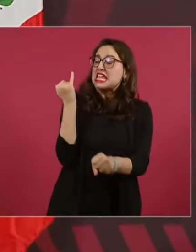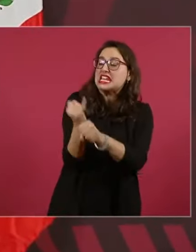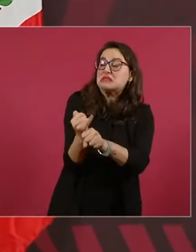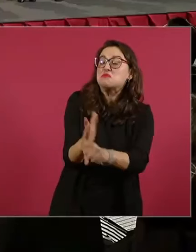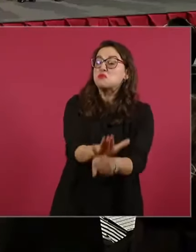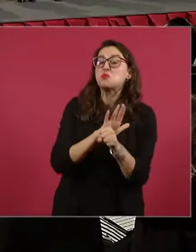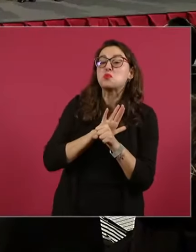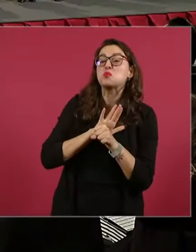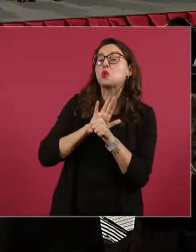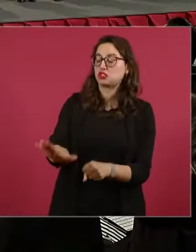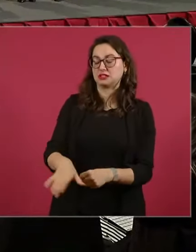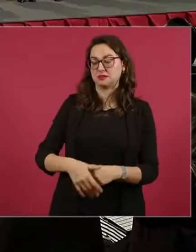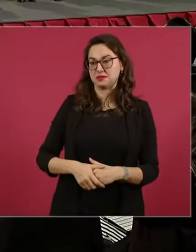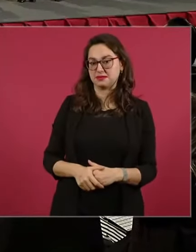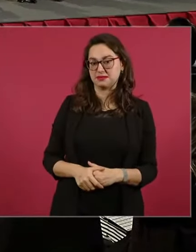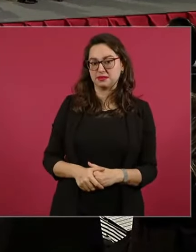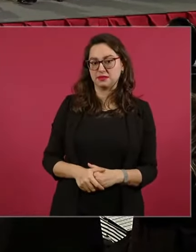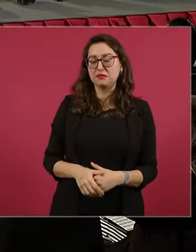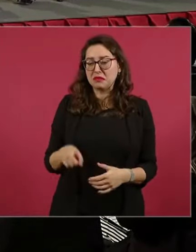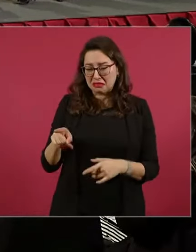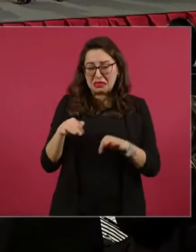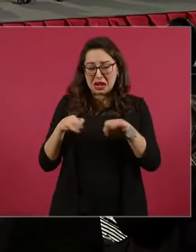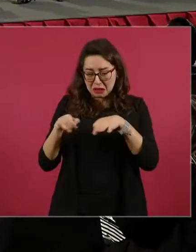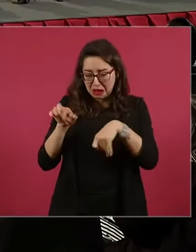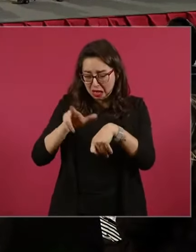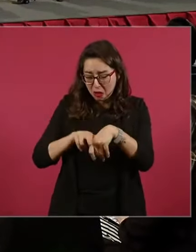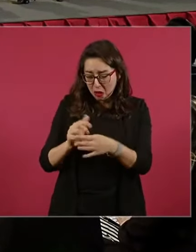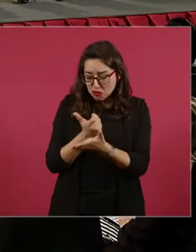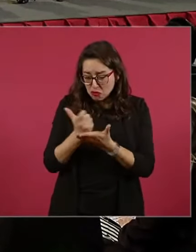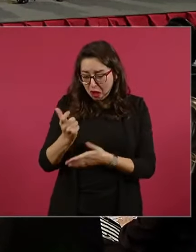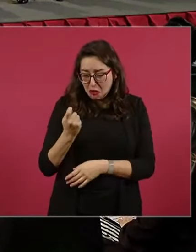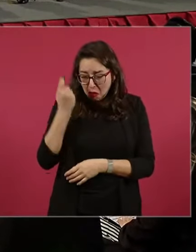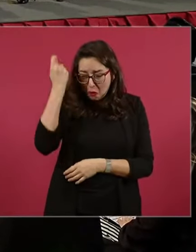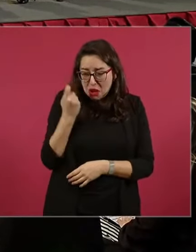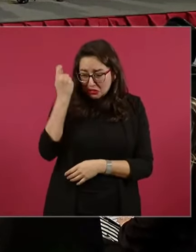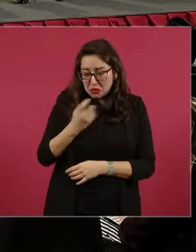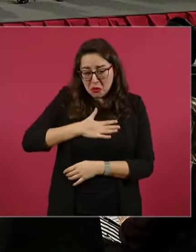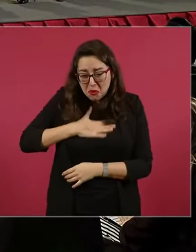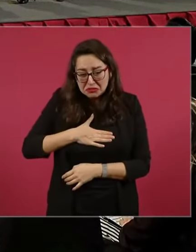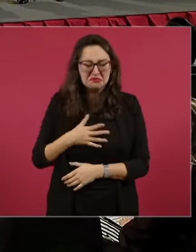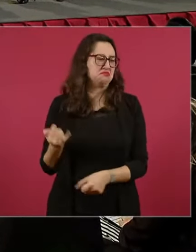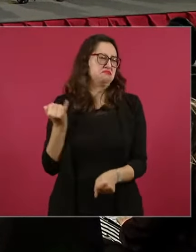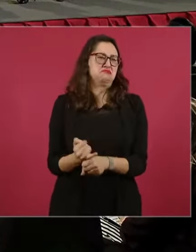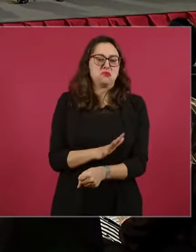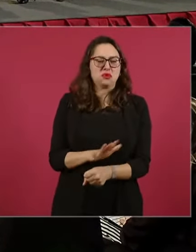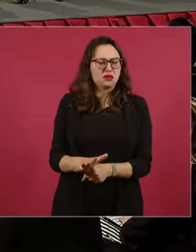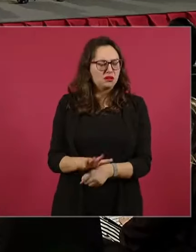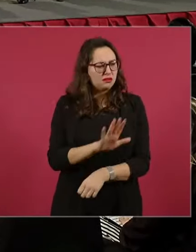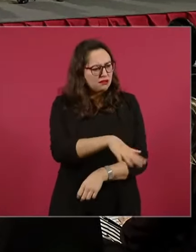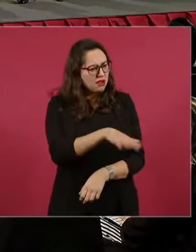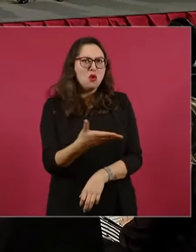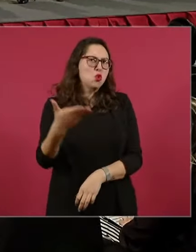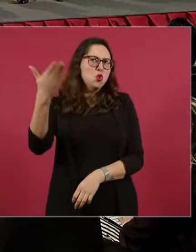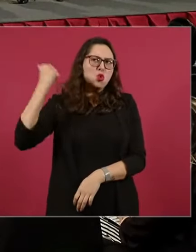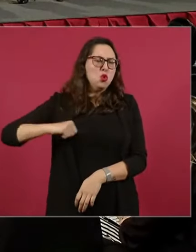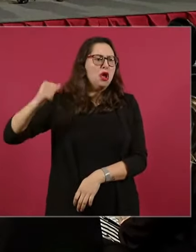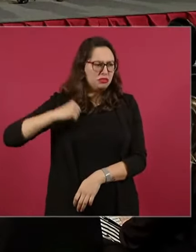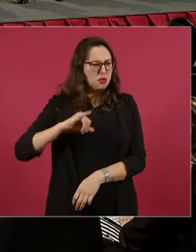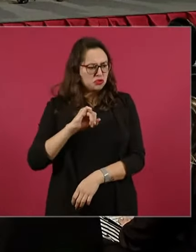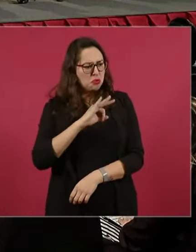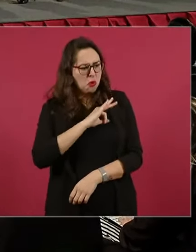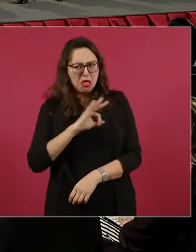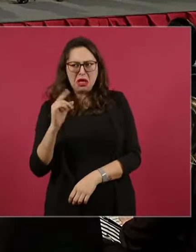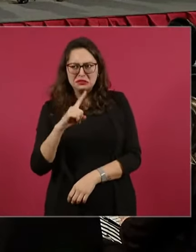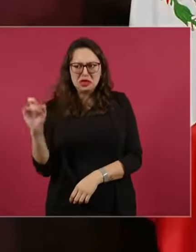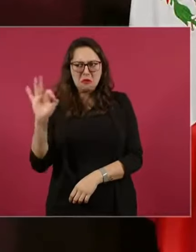no hay forma de que se jubile el trabajador con su sueldo, no hay forma, como era antes, como si había